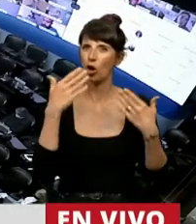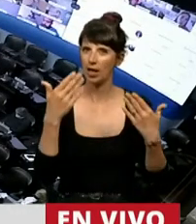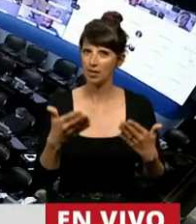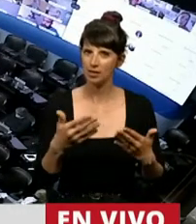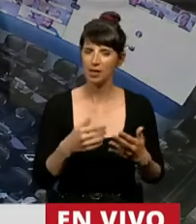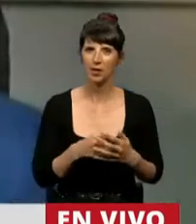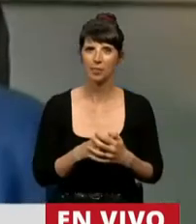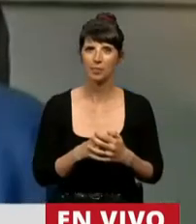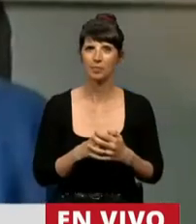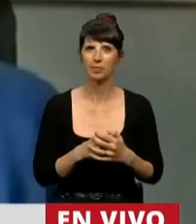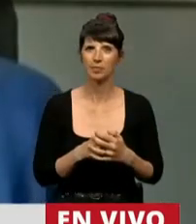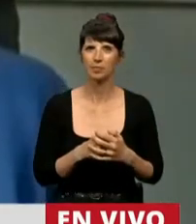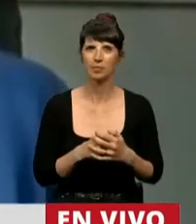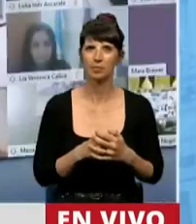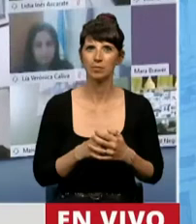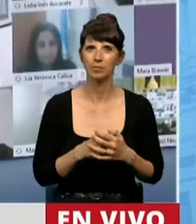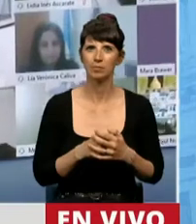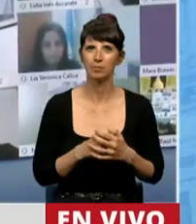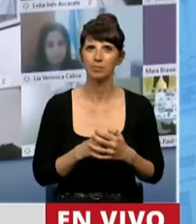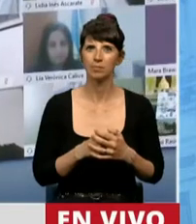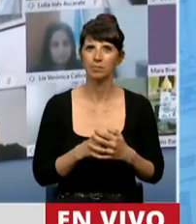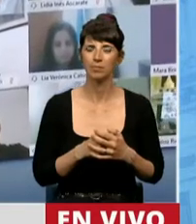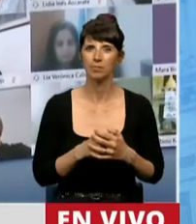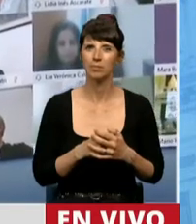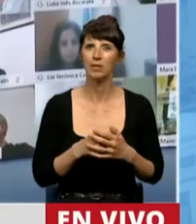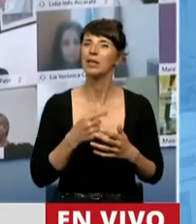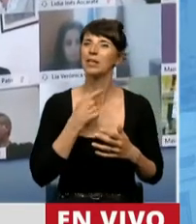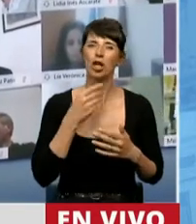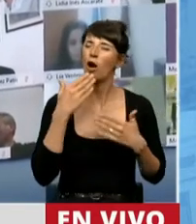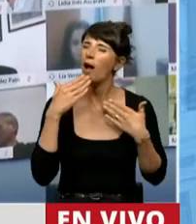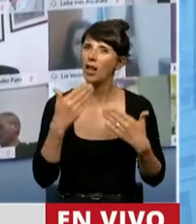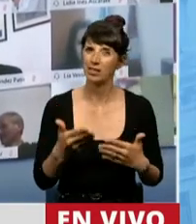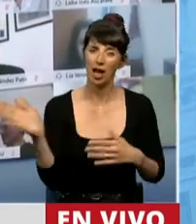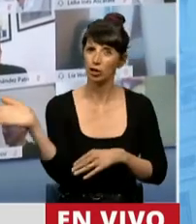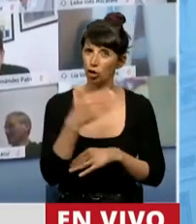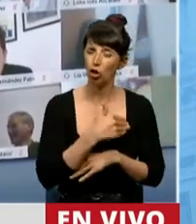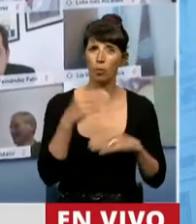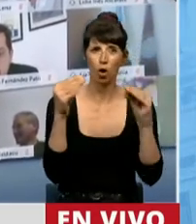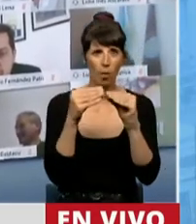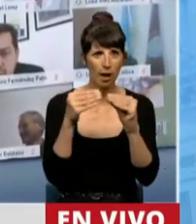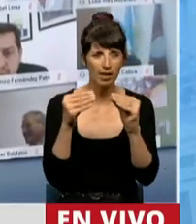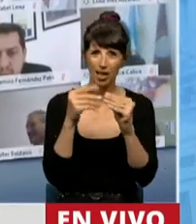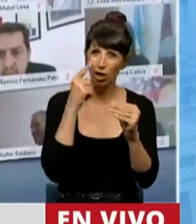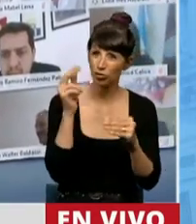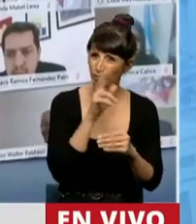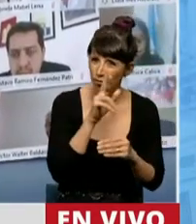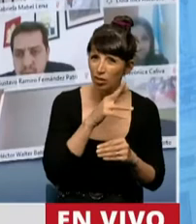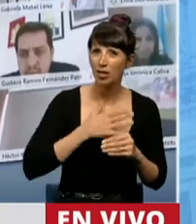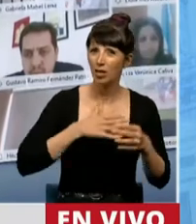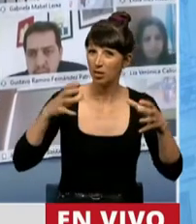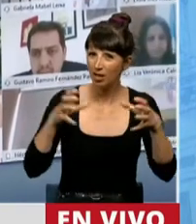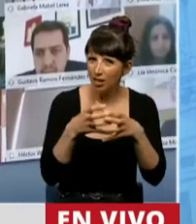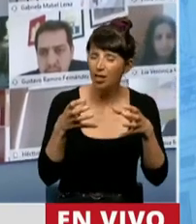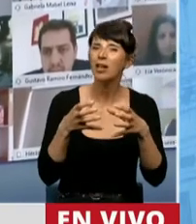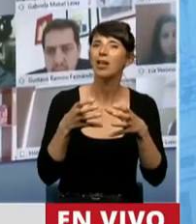profundamente a todos mis compañeros y compañeras del bloque del Frente de Todos y a